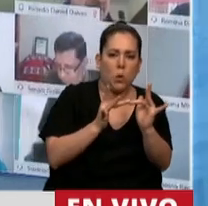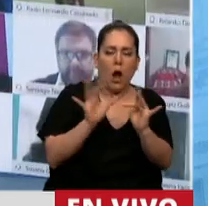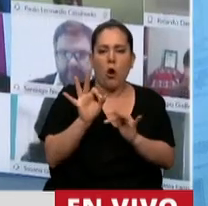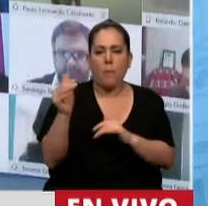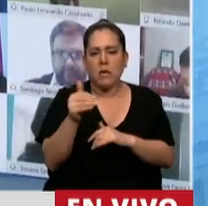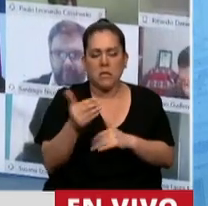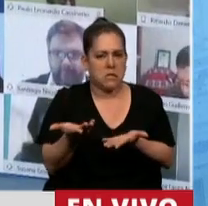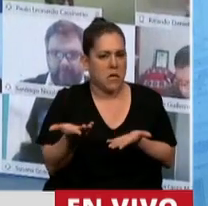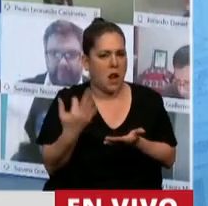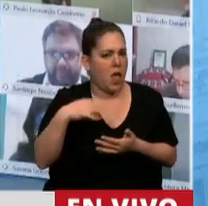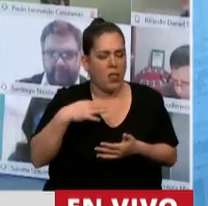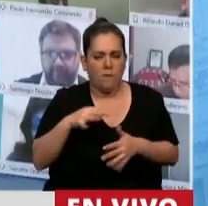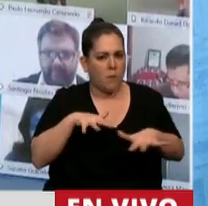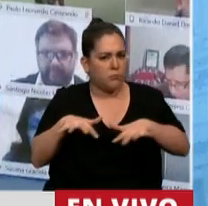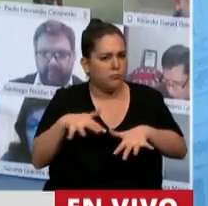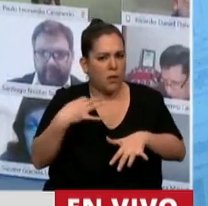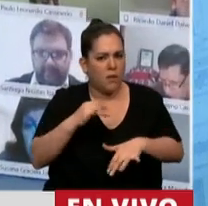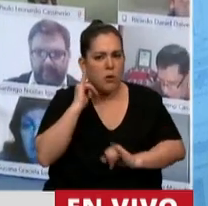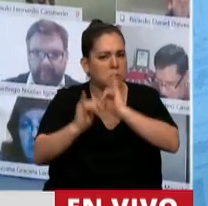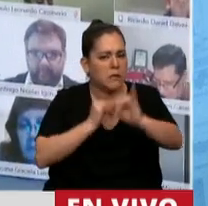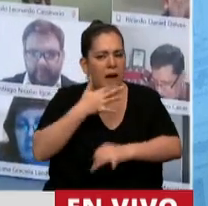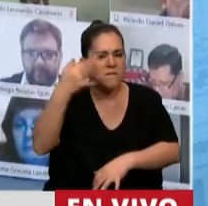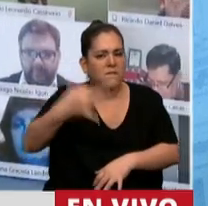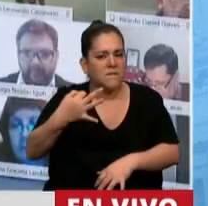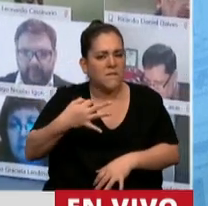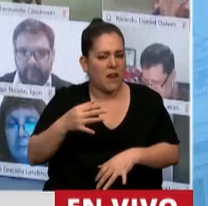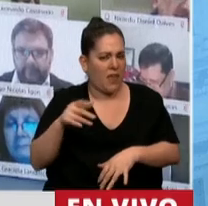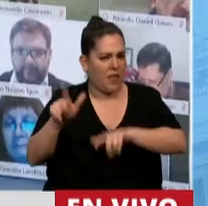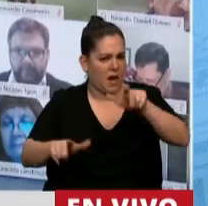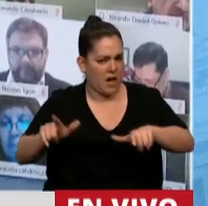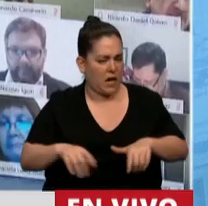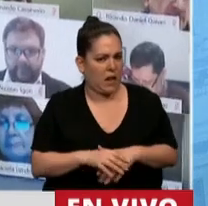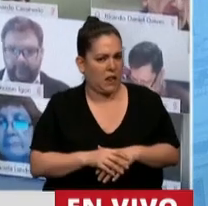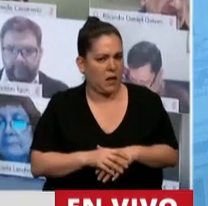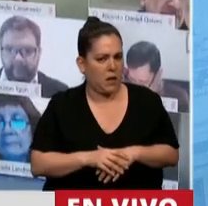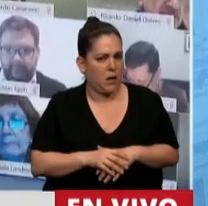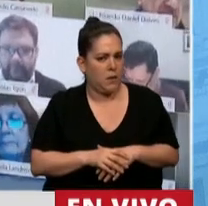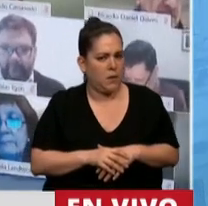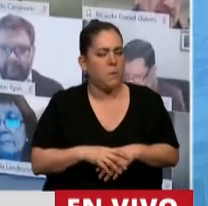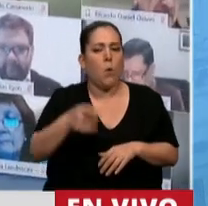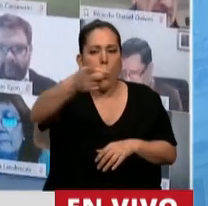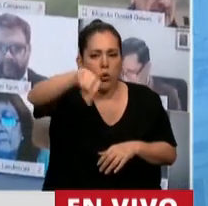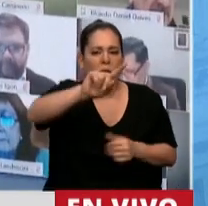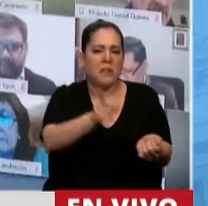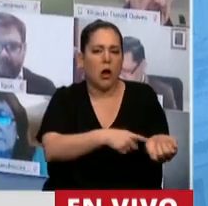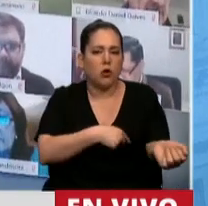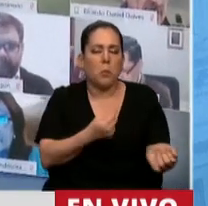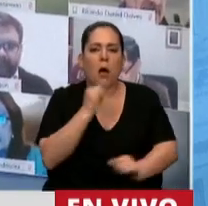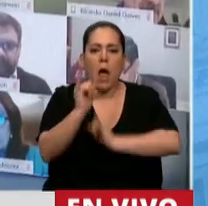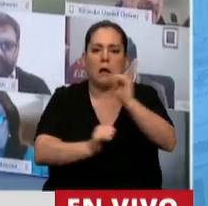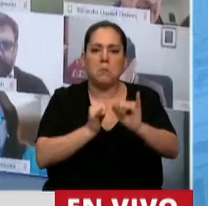gente. Están acostumbrados a transformar la realidad, están acostumbrados a explicar lo